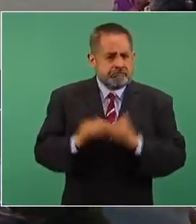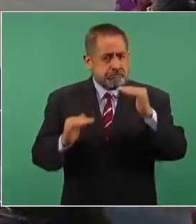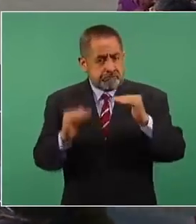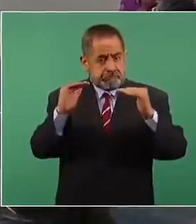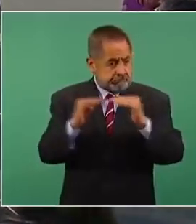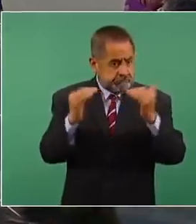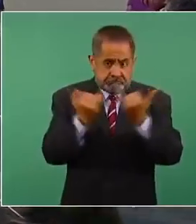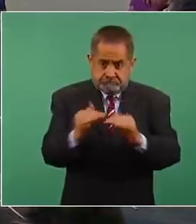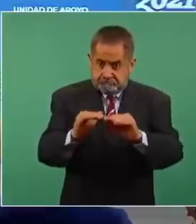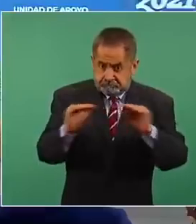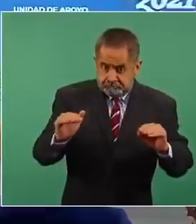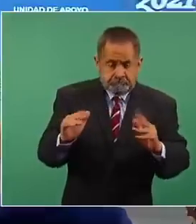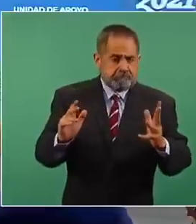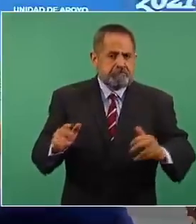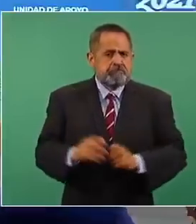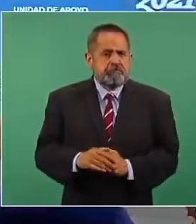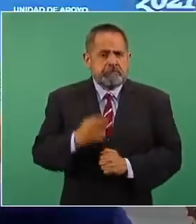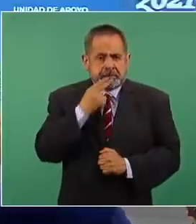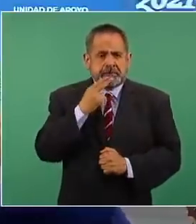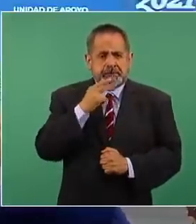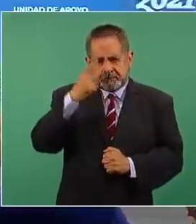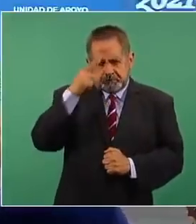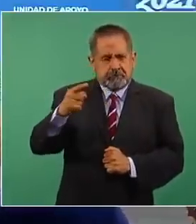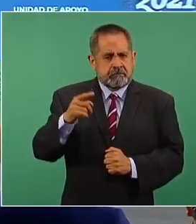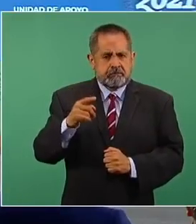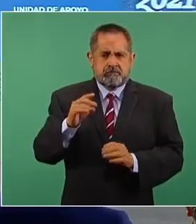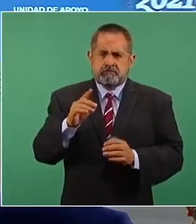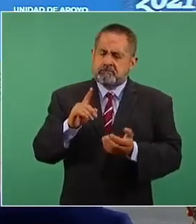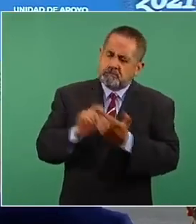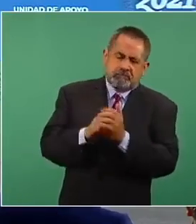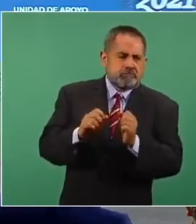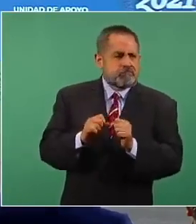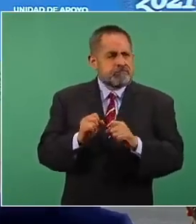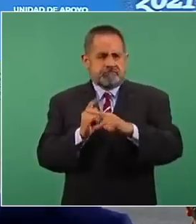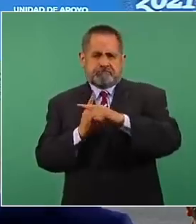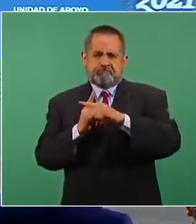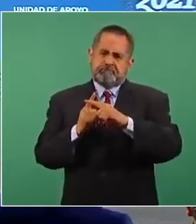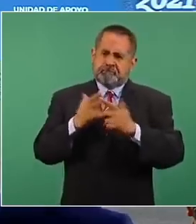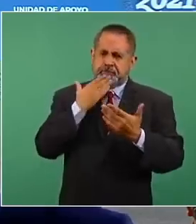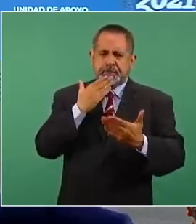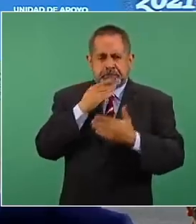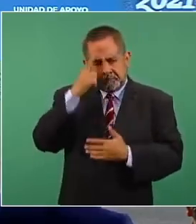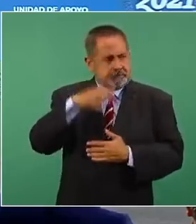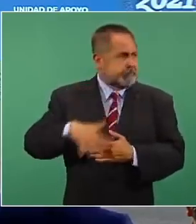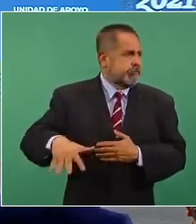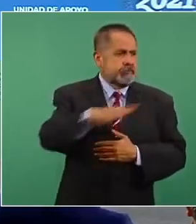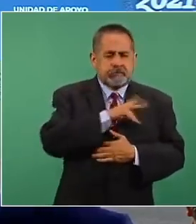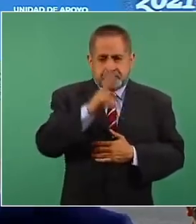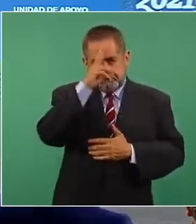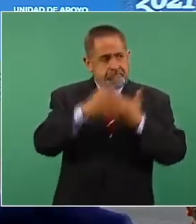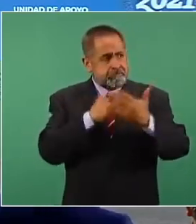brechas de la desigualdad, esto va a impactar positivamente en los niveles de